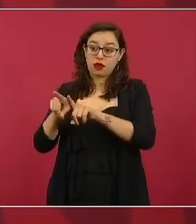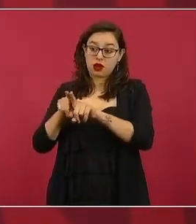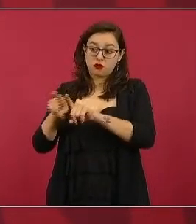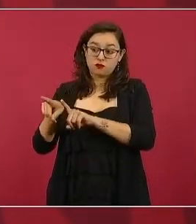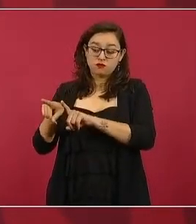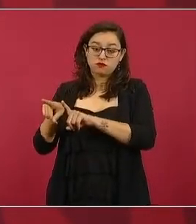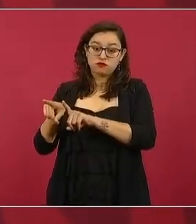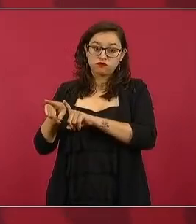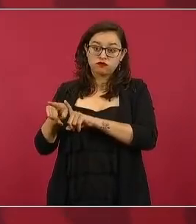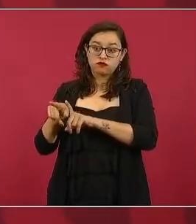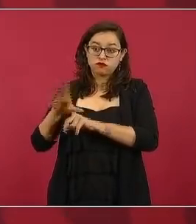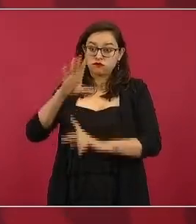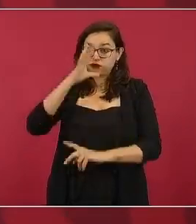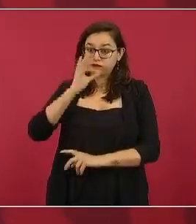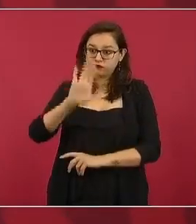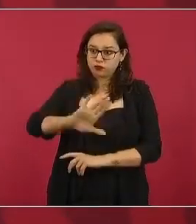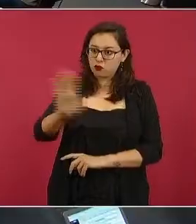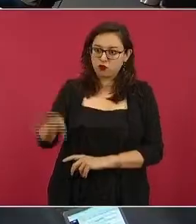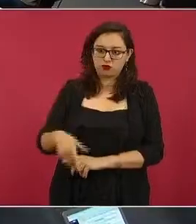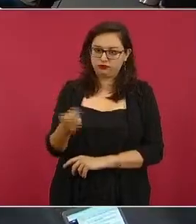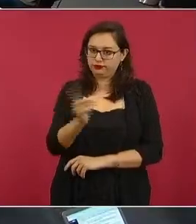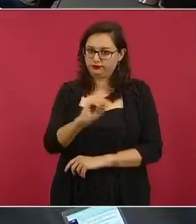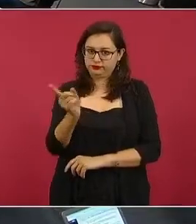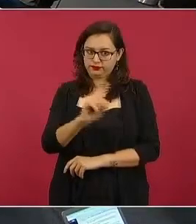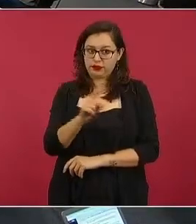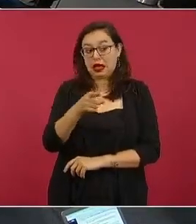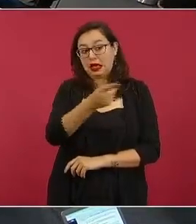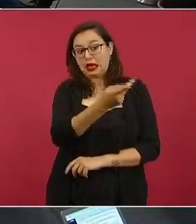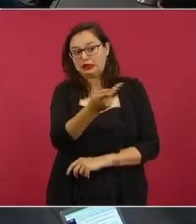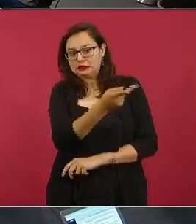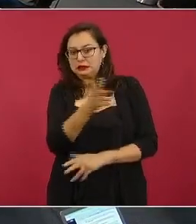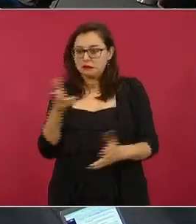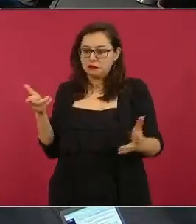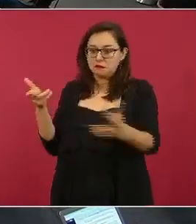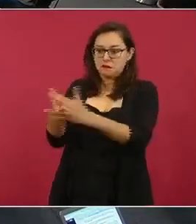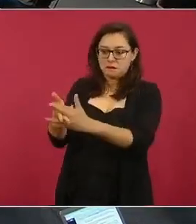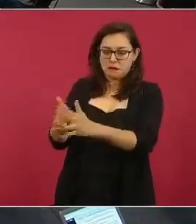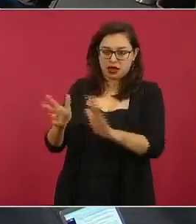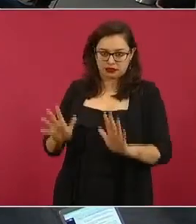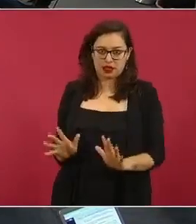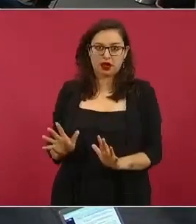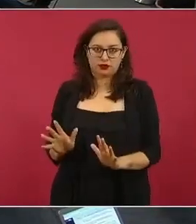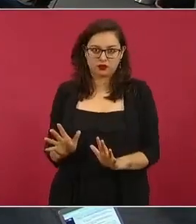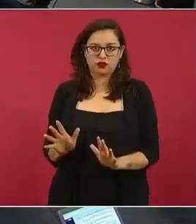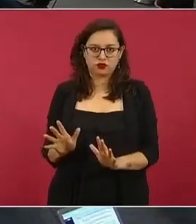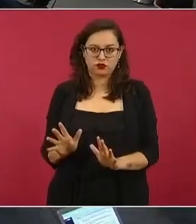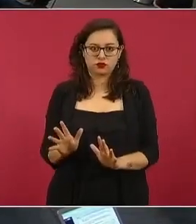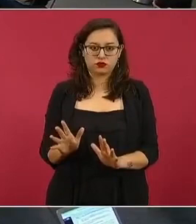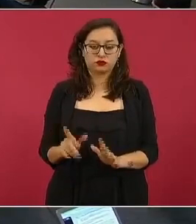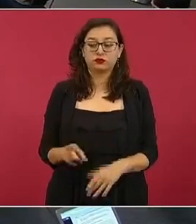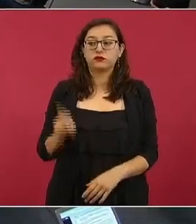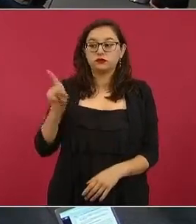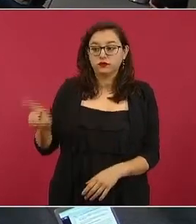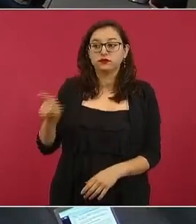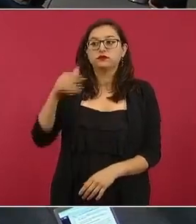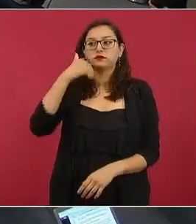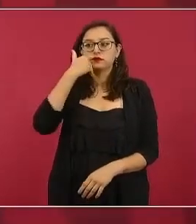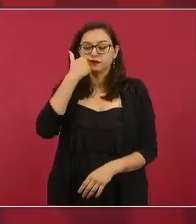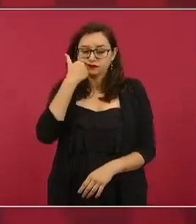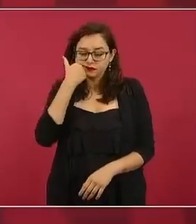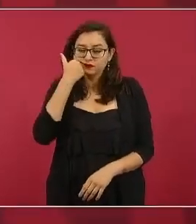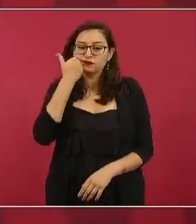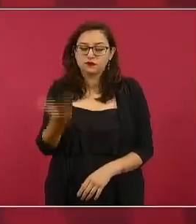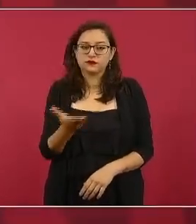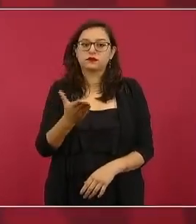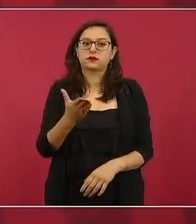y es un asunto que él quiere que se aclare